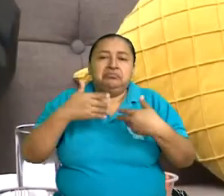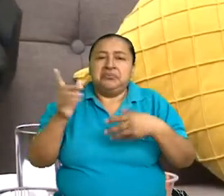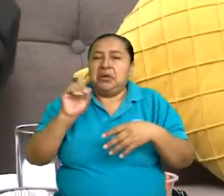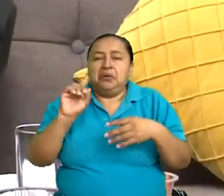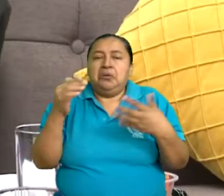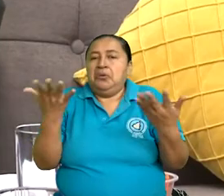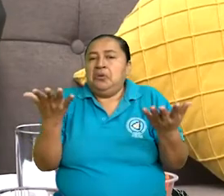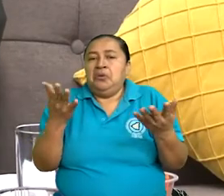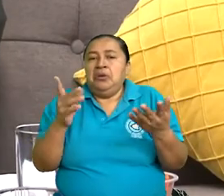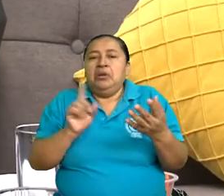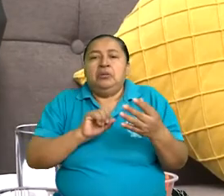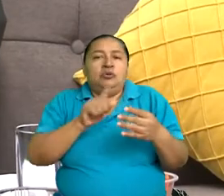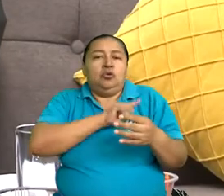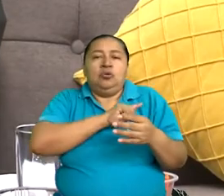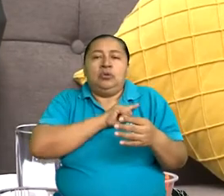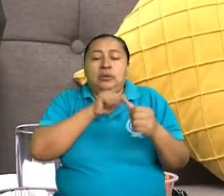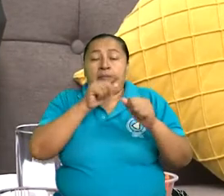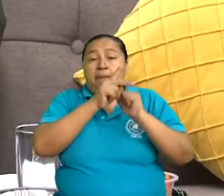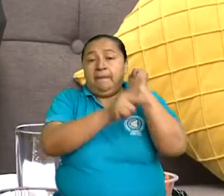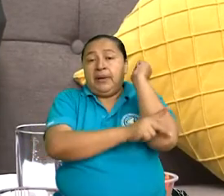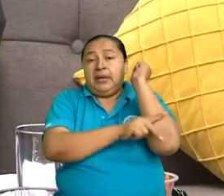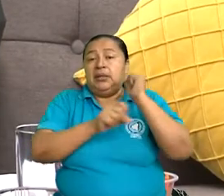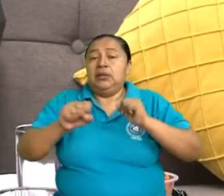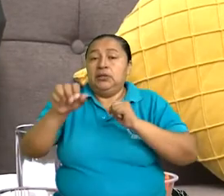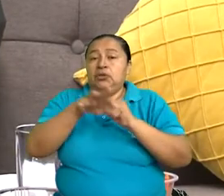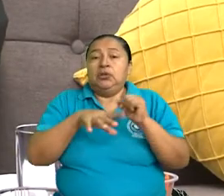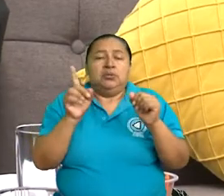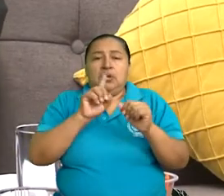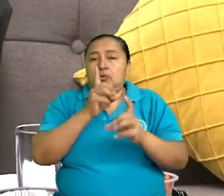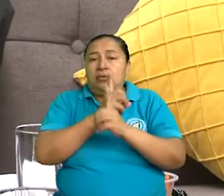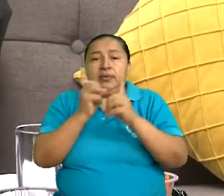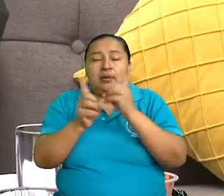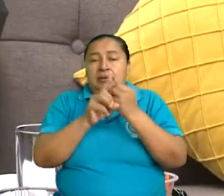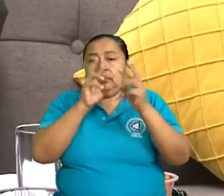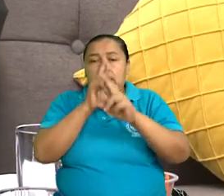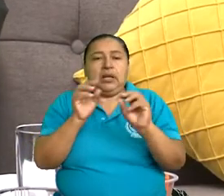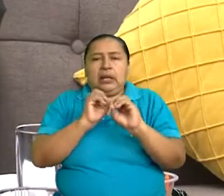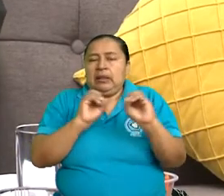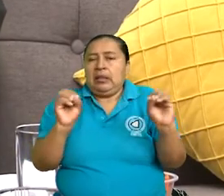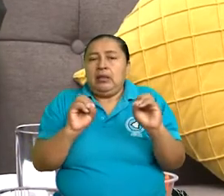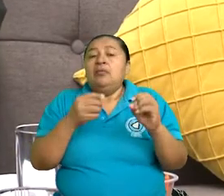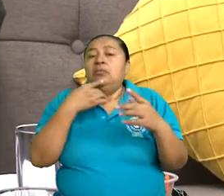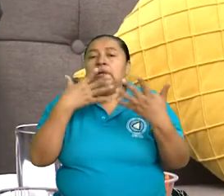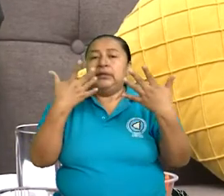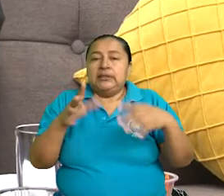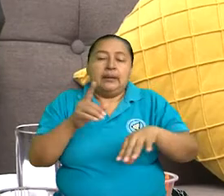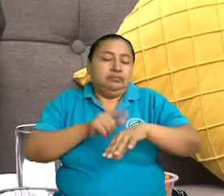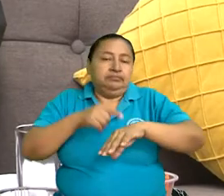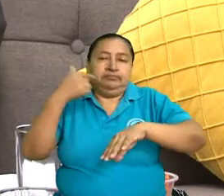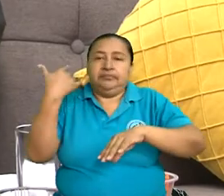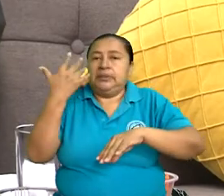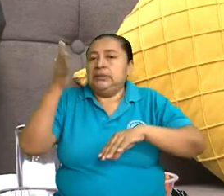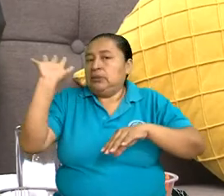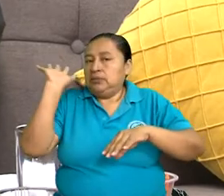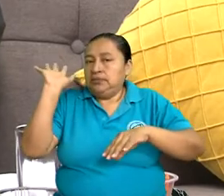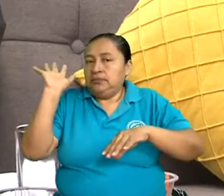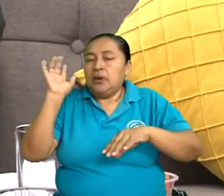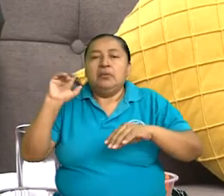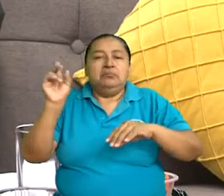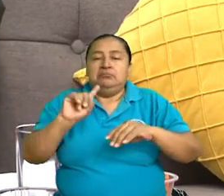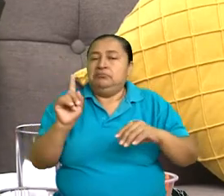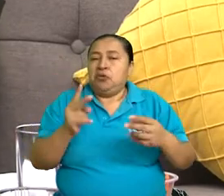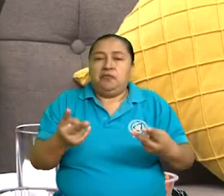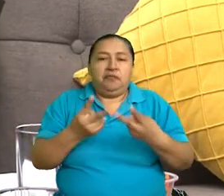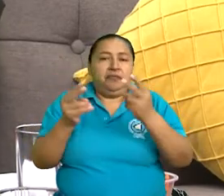tiene el Estado ni la sociedad la obligación de cumplirlas porque ya fueron derogadas, ya no tienen